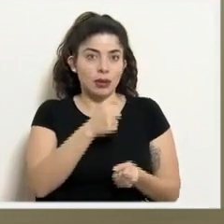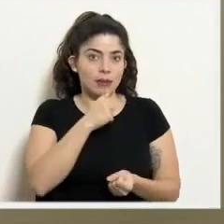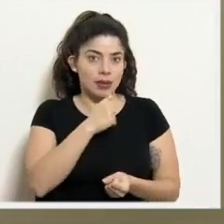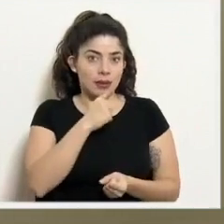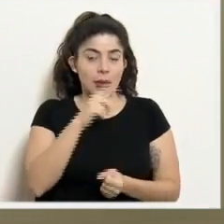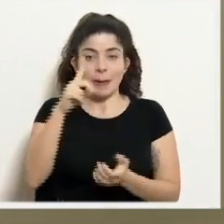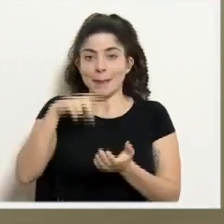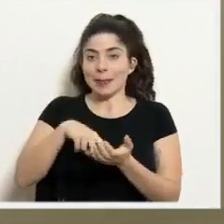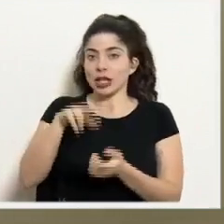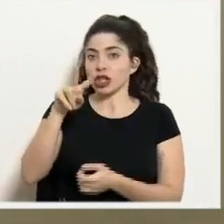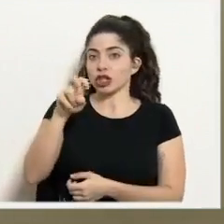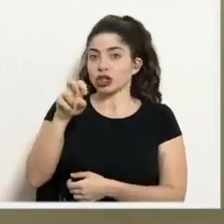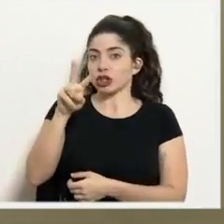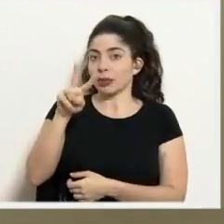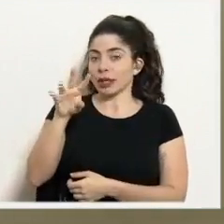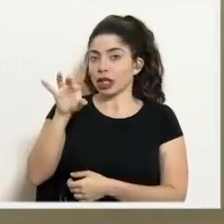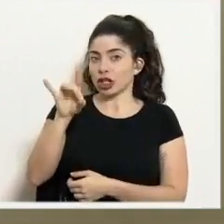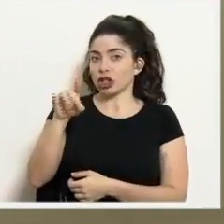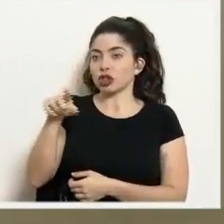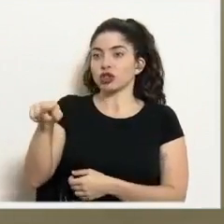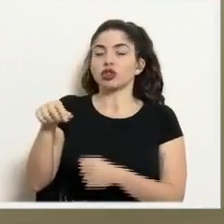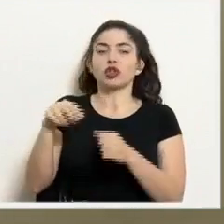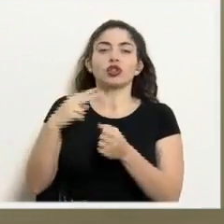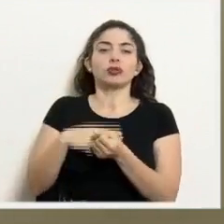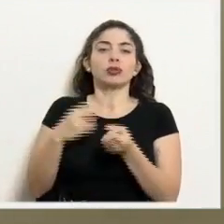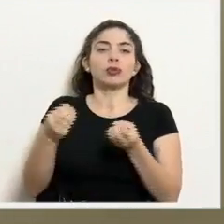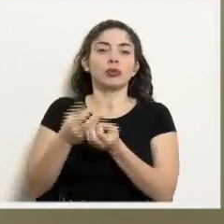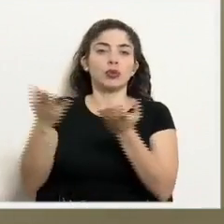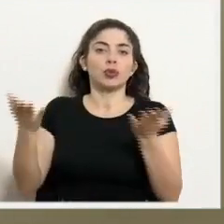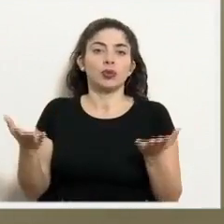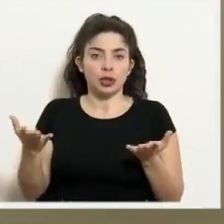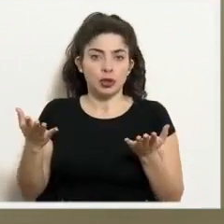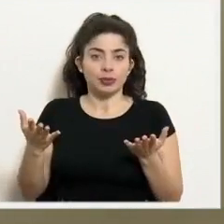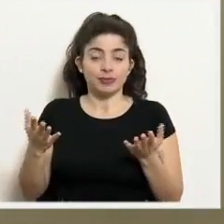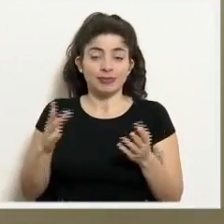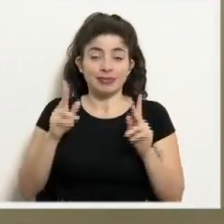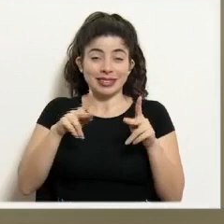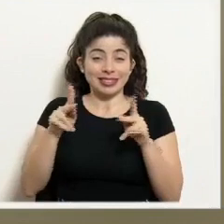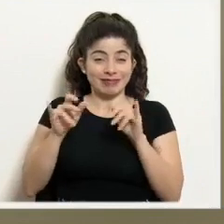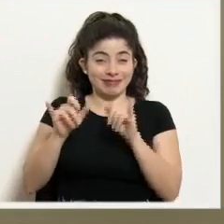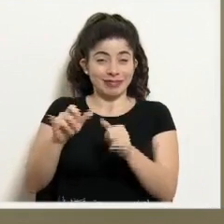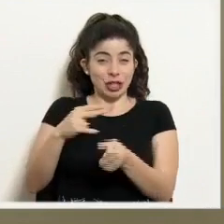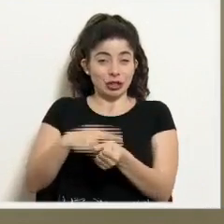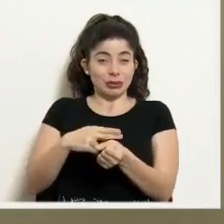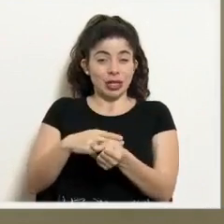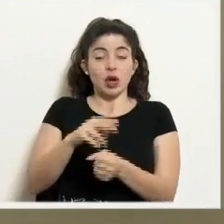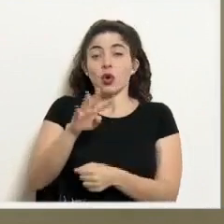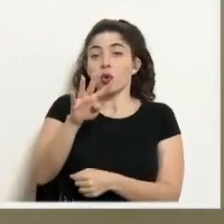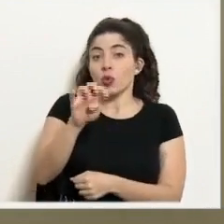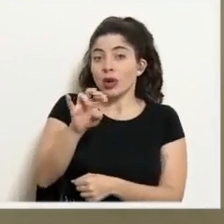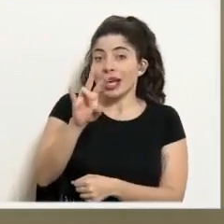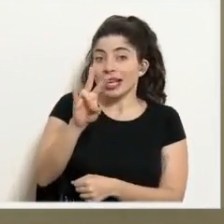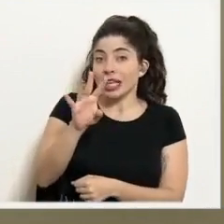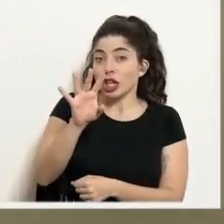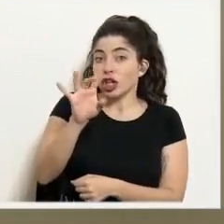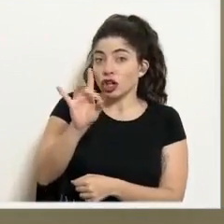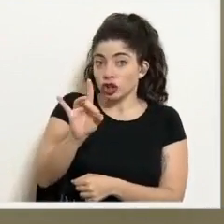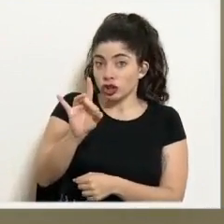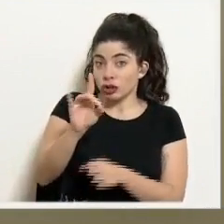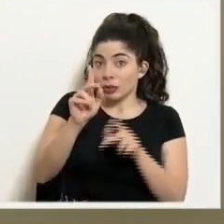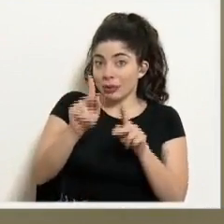1.228 en el sistema público. Del total de hospitalizados, están 478